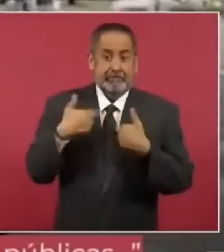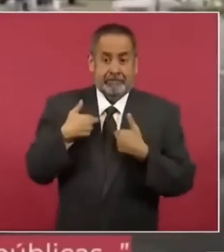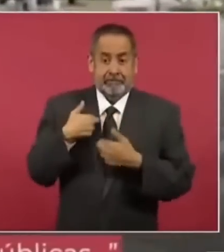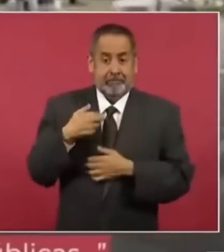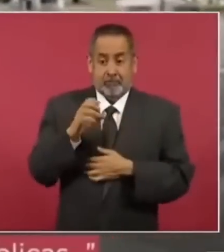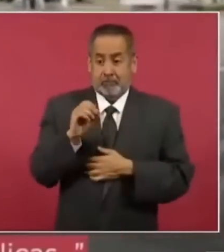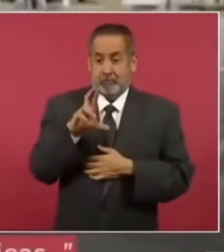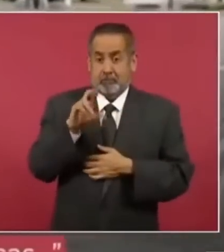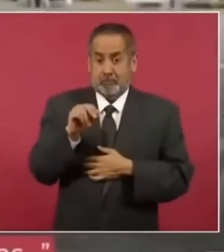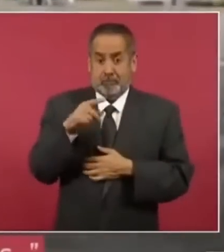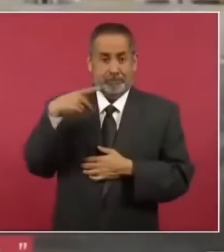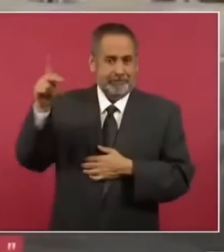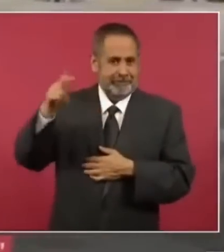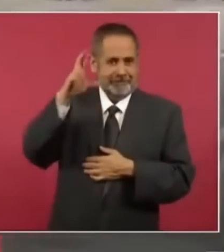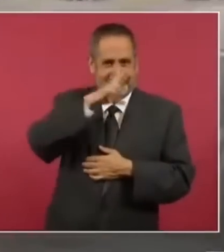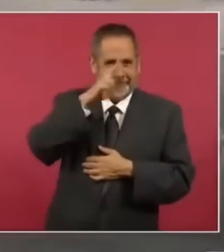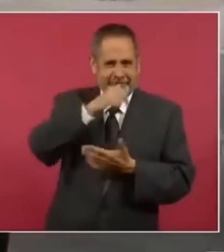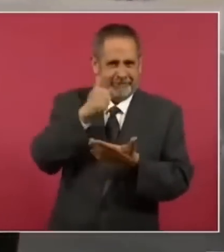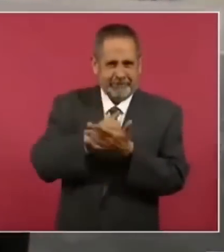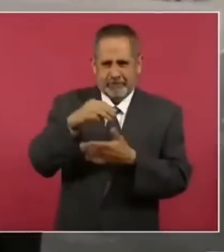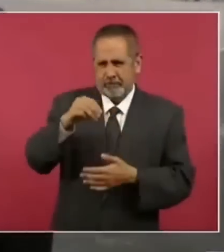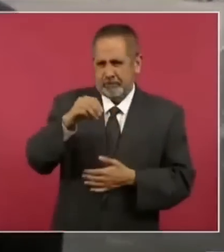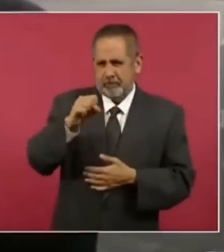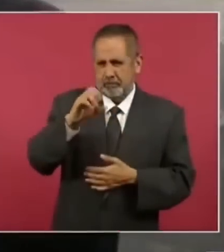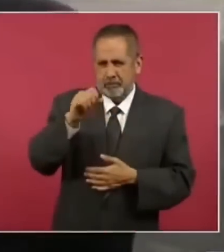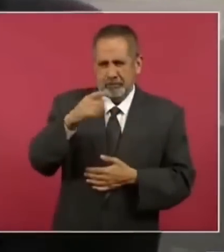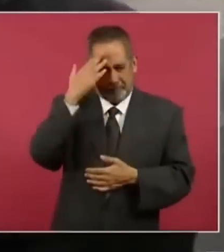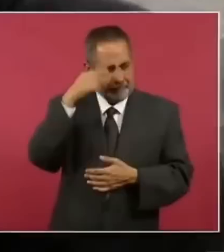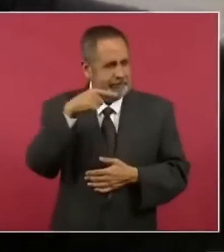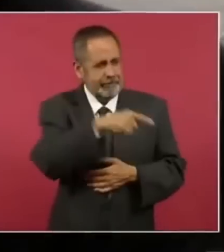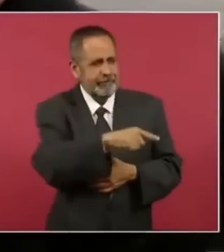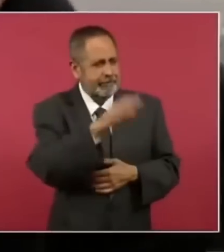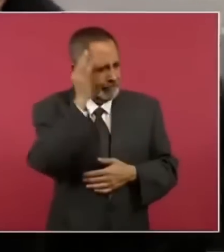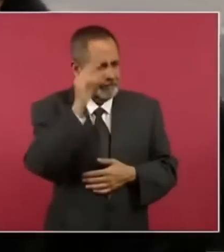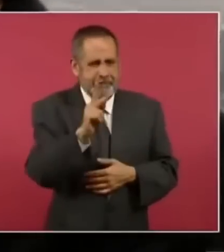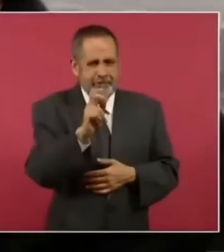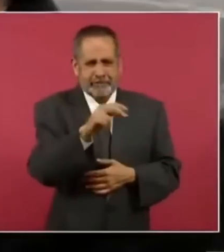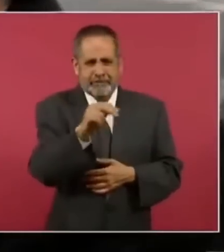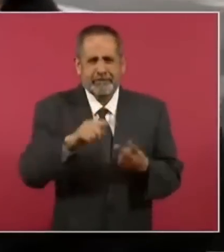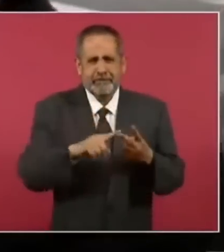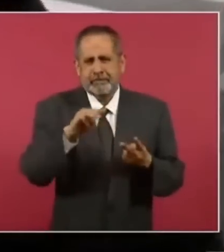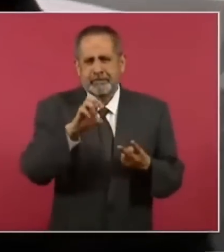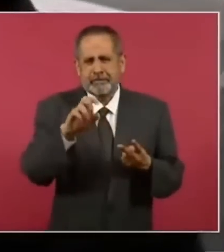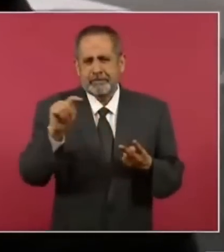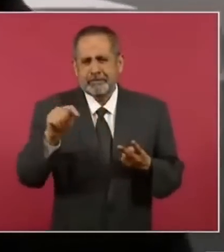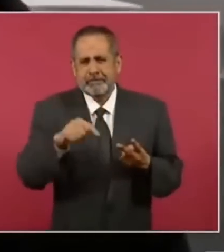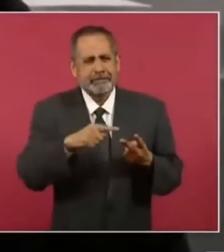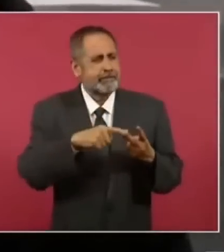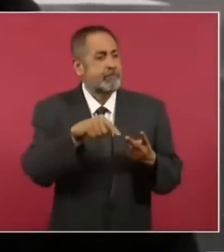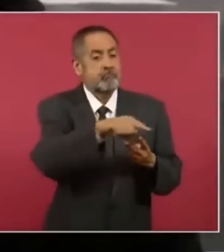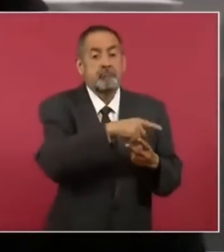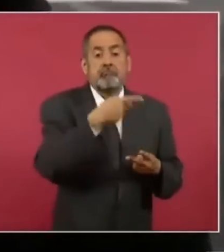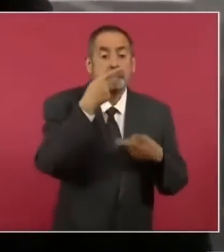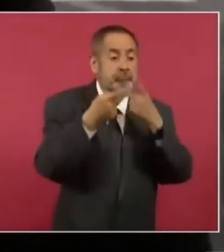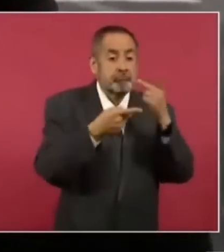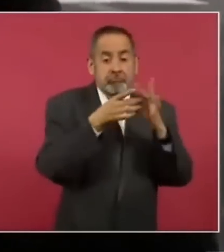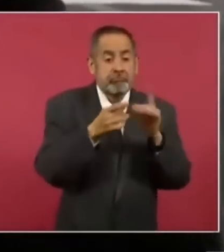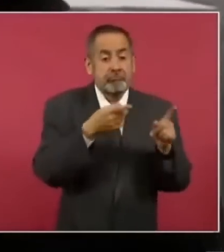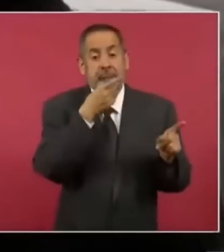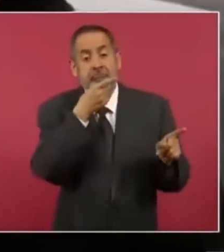Moscú. Ya ven que el vocero de Peña y de Mitz habló de que